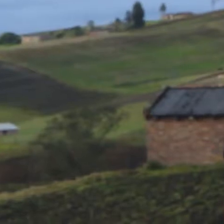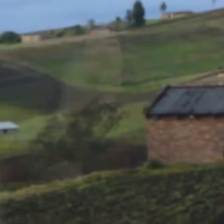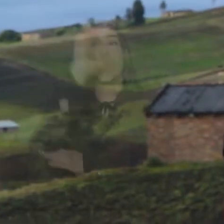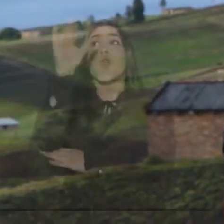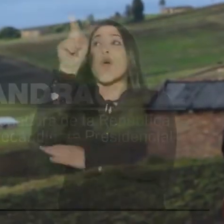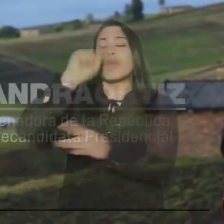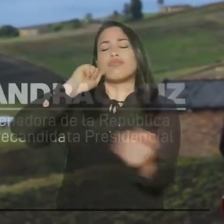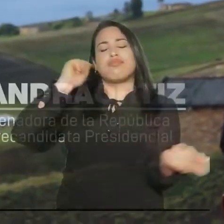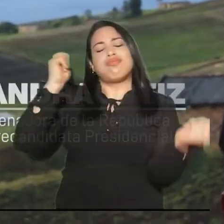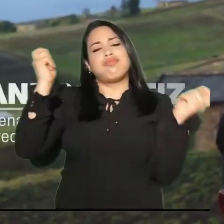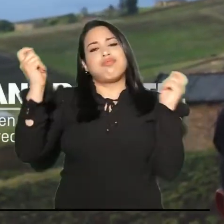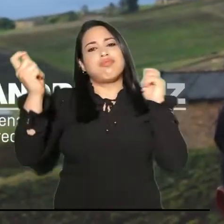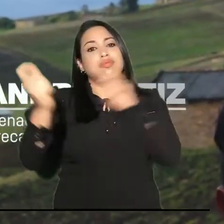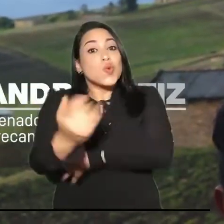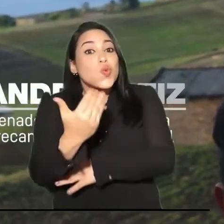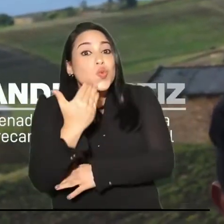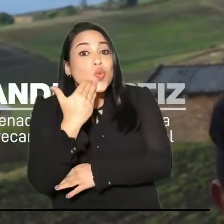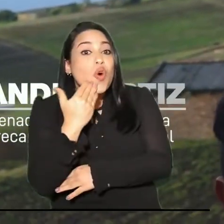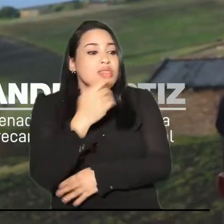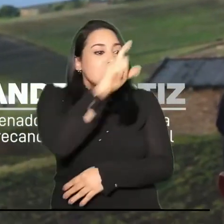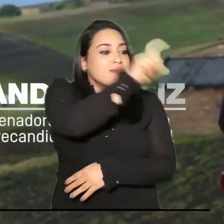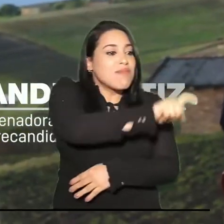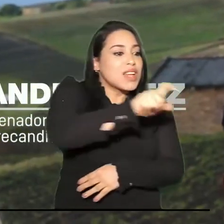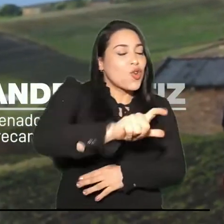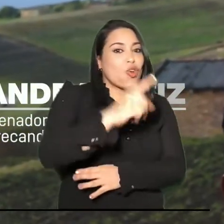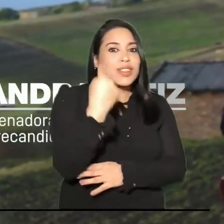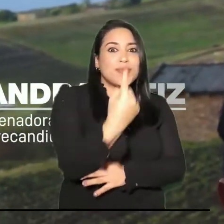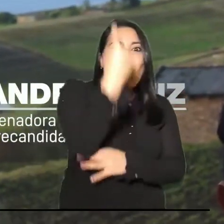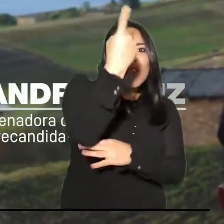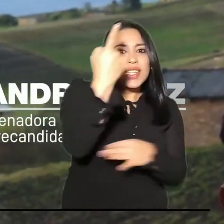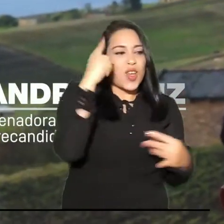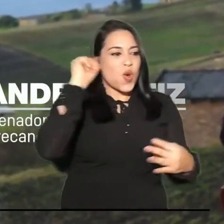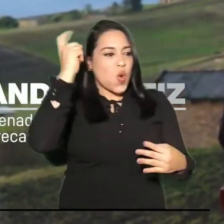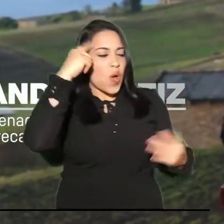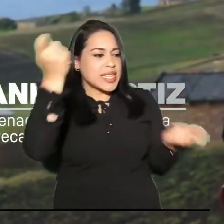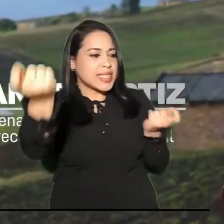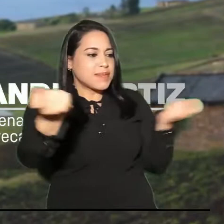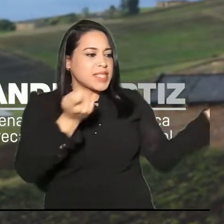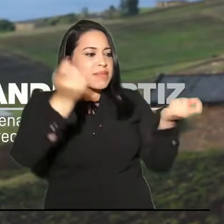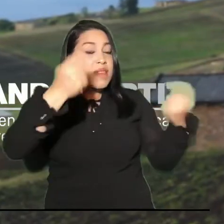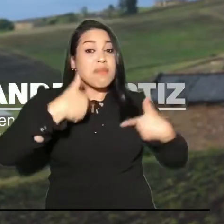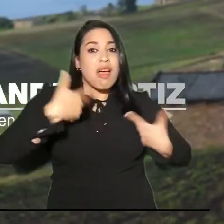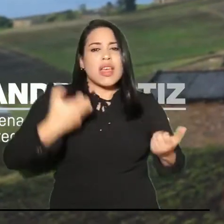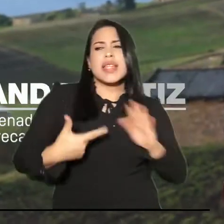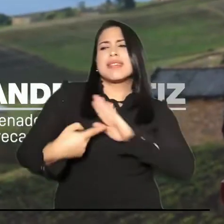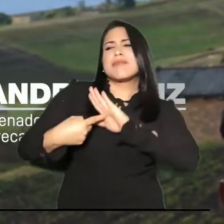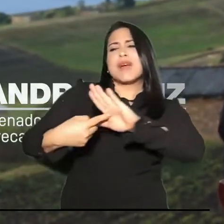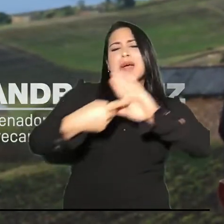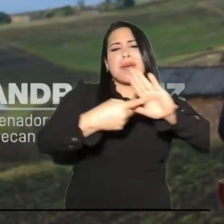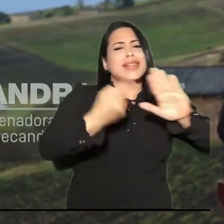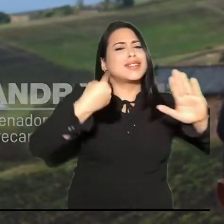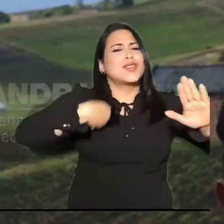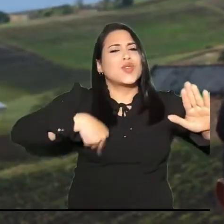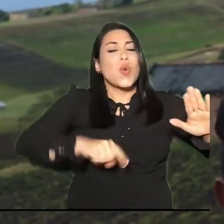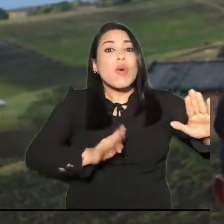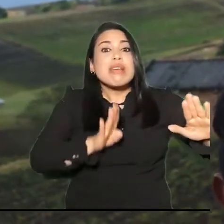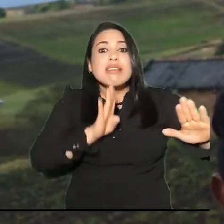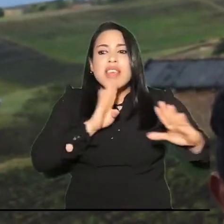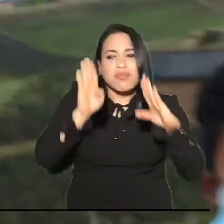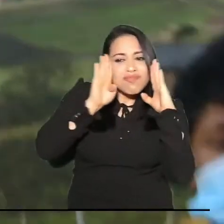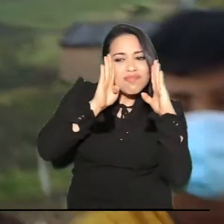El país solo cambia cuando nosotros los políticos y los gobernantes dejemos de ser los protagonistas. Los